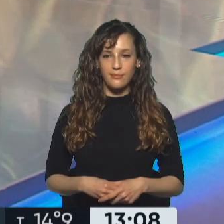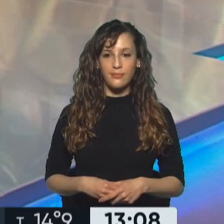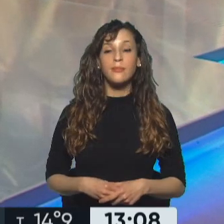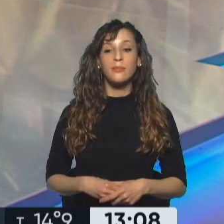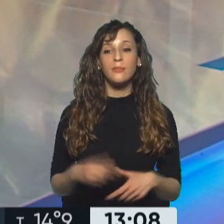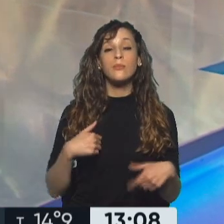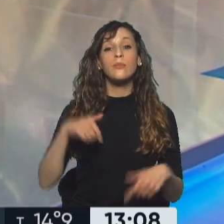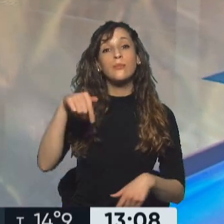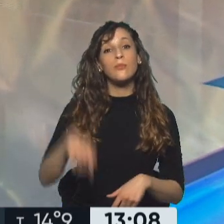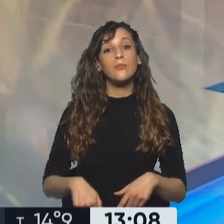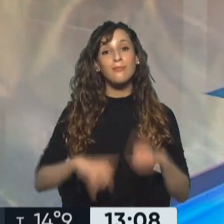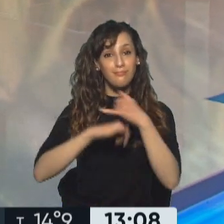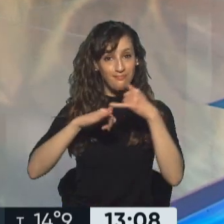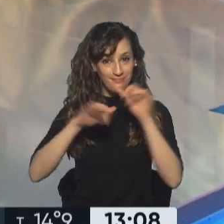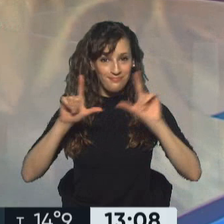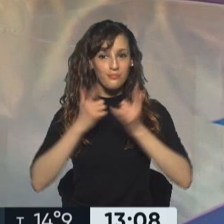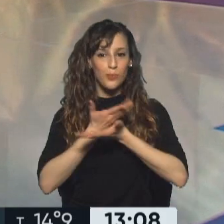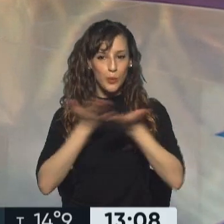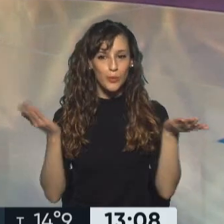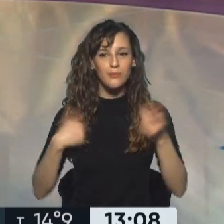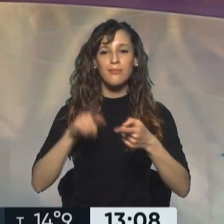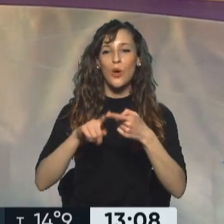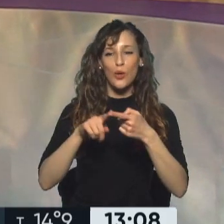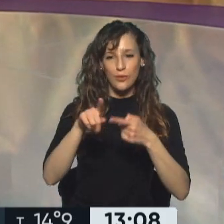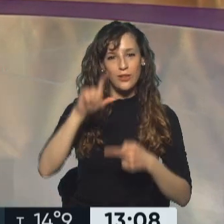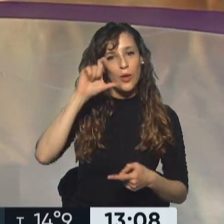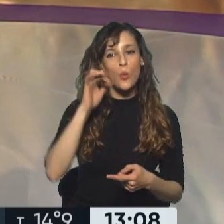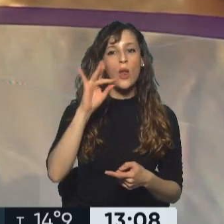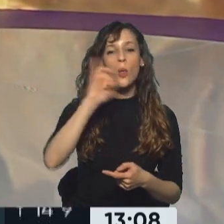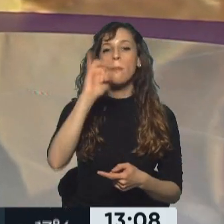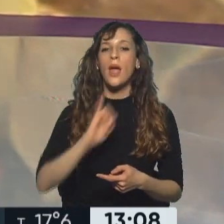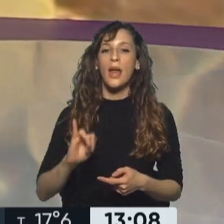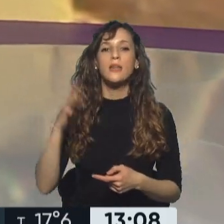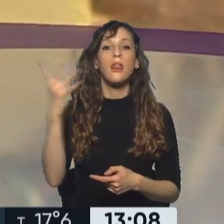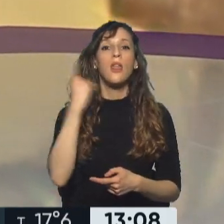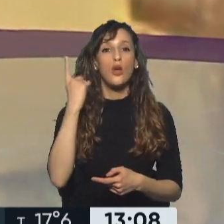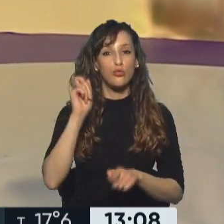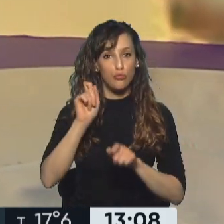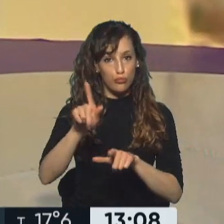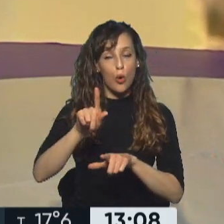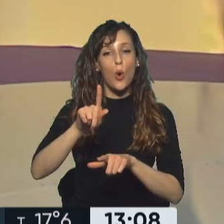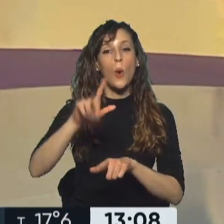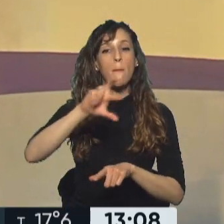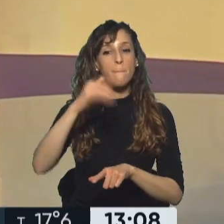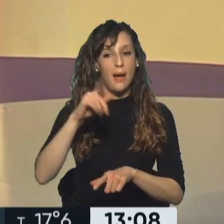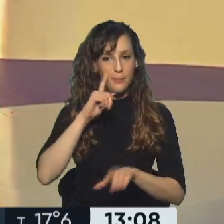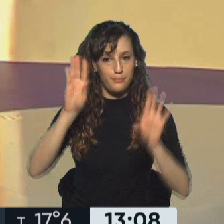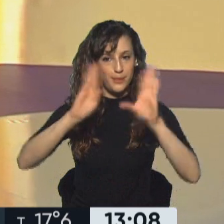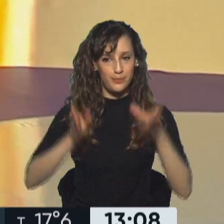Y en este mediodía de la televisión pública ya estamos en contacto con Eduardo Pérez, director médico del PAMI. ¿Cómo estás Eduardo? Buen mediodía.